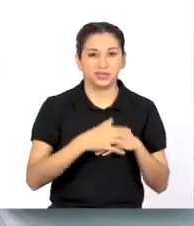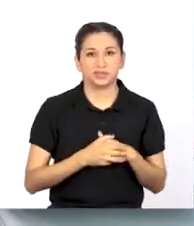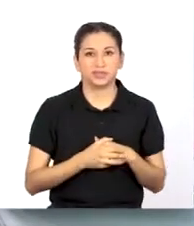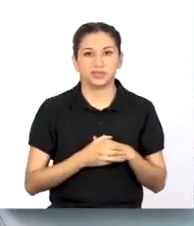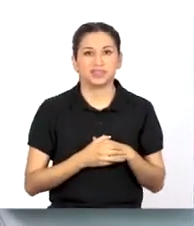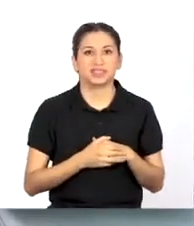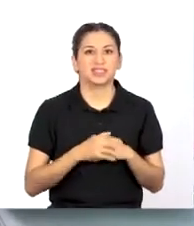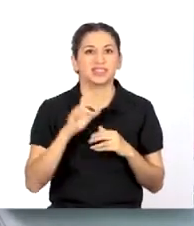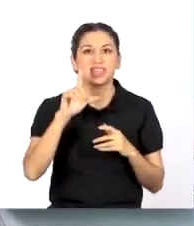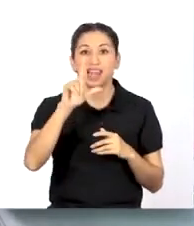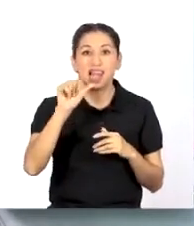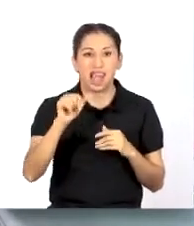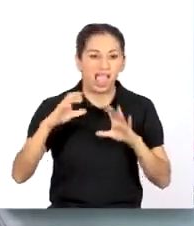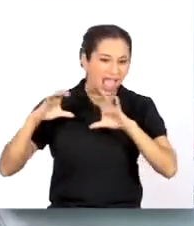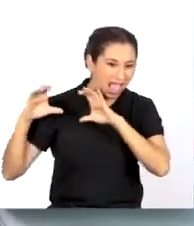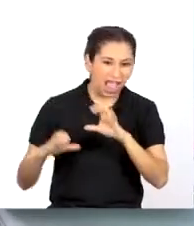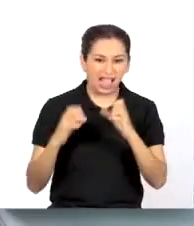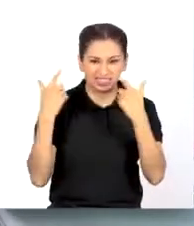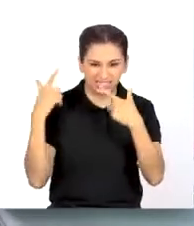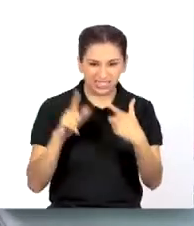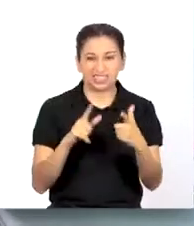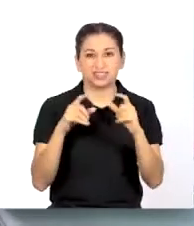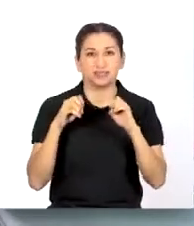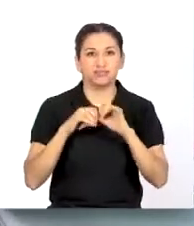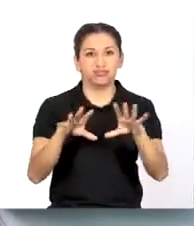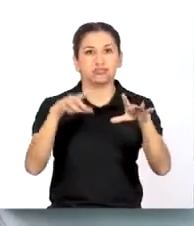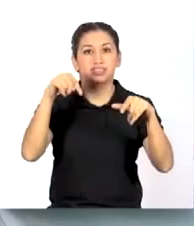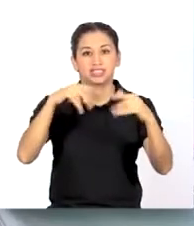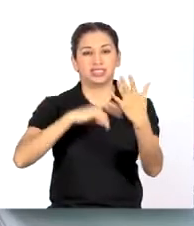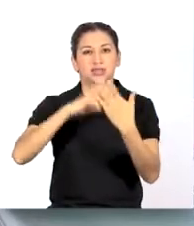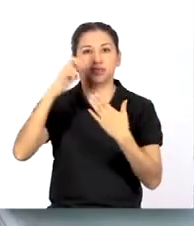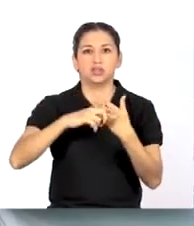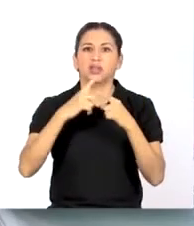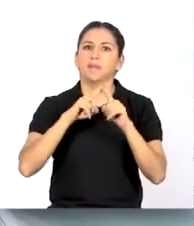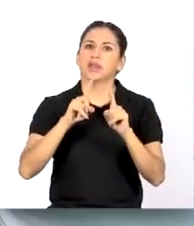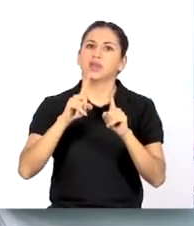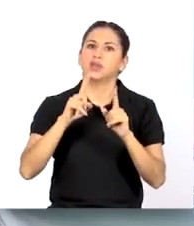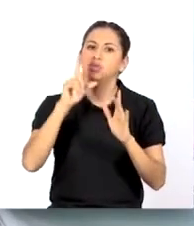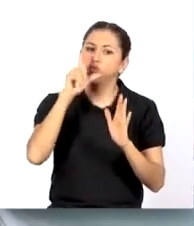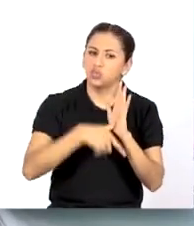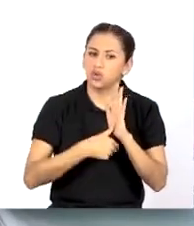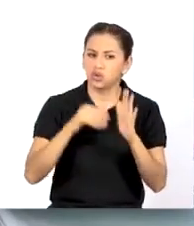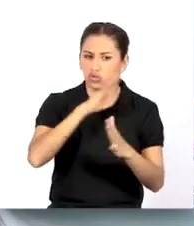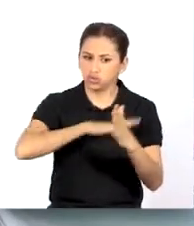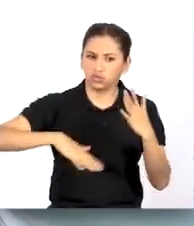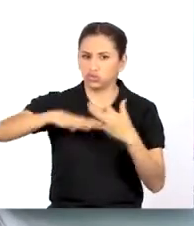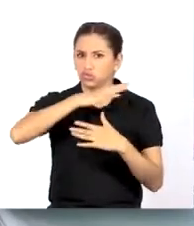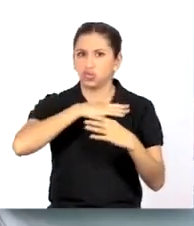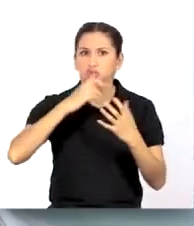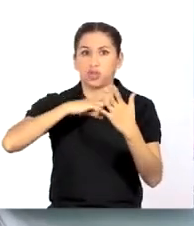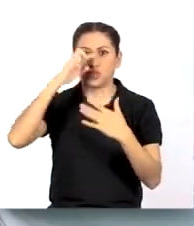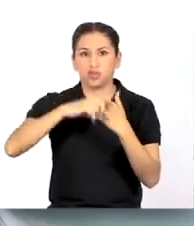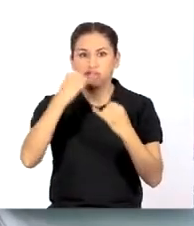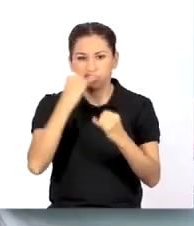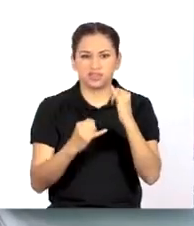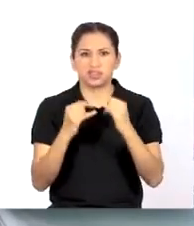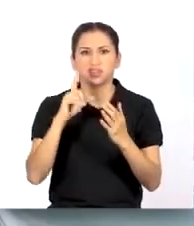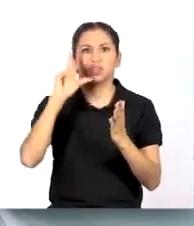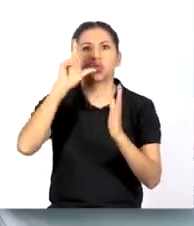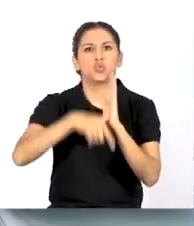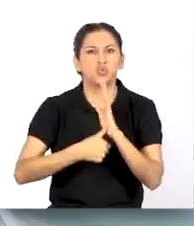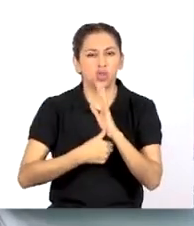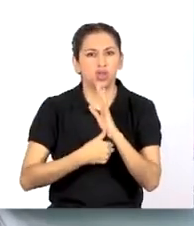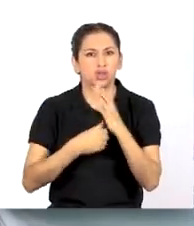participativo. La ejecución del proyecto. Pero, ¿qué hacemos luego de que hayamos concluido nuestro proyecto?